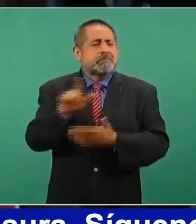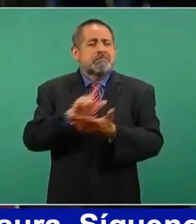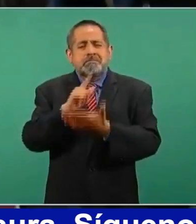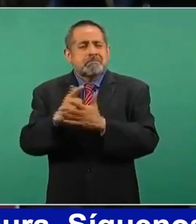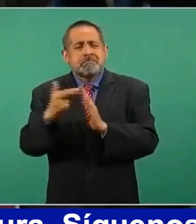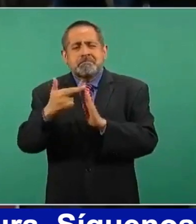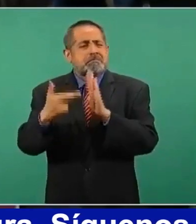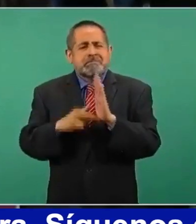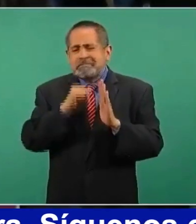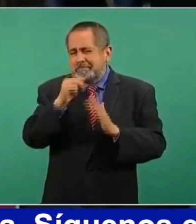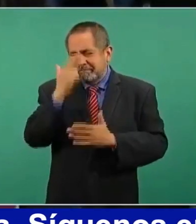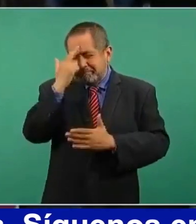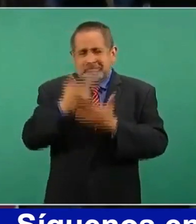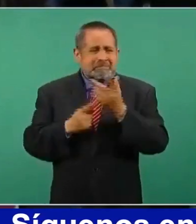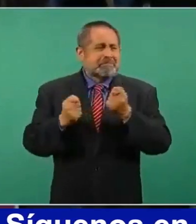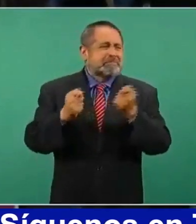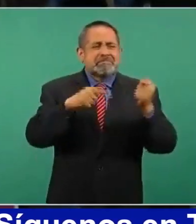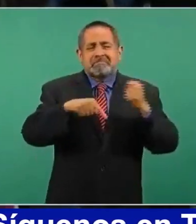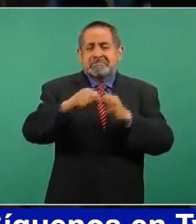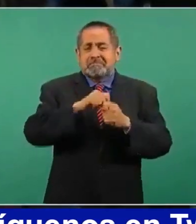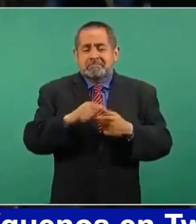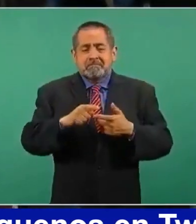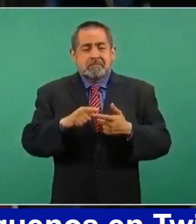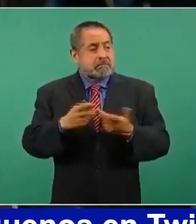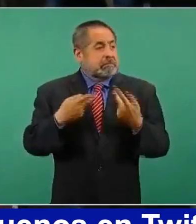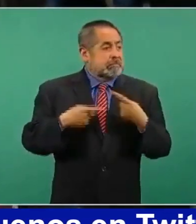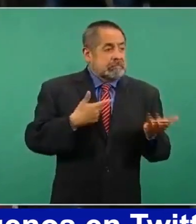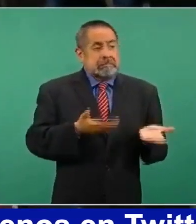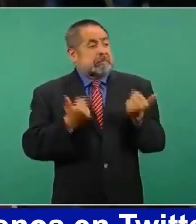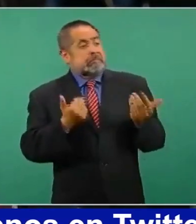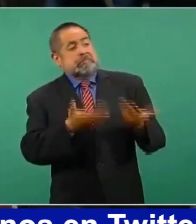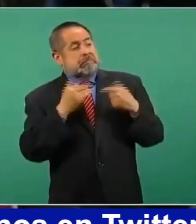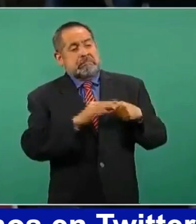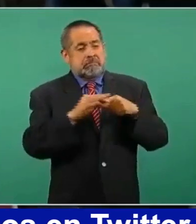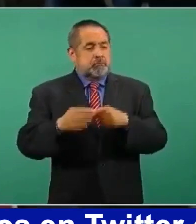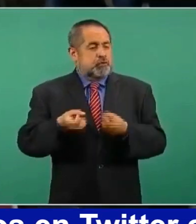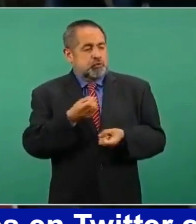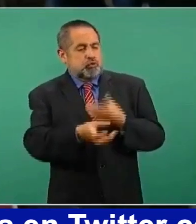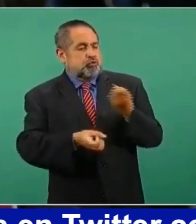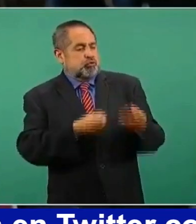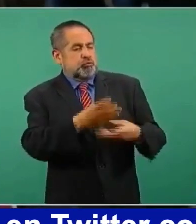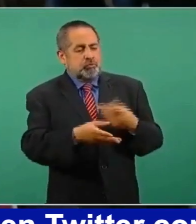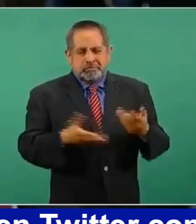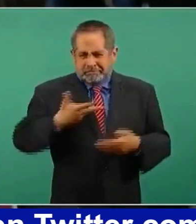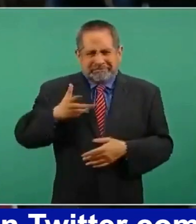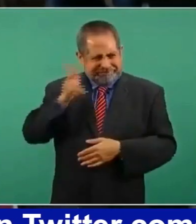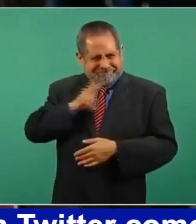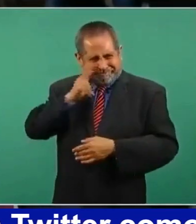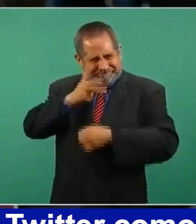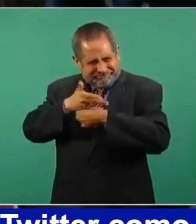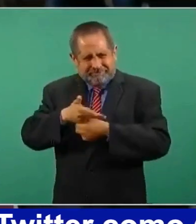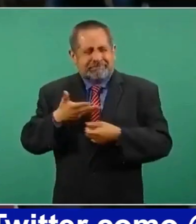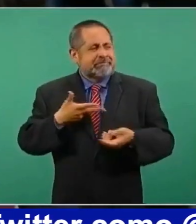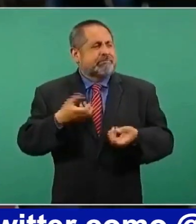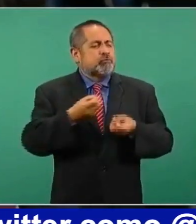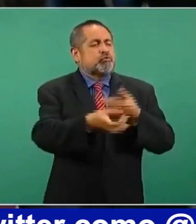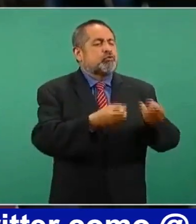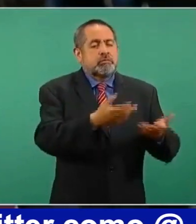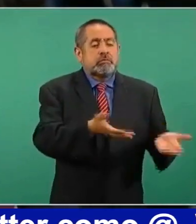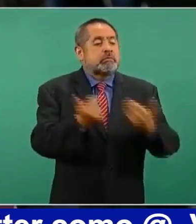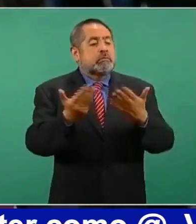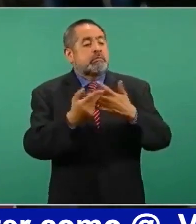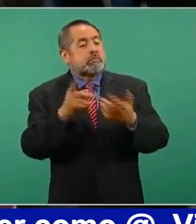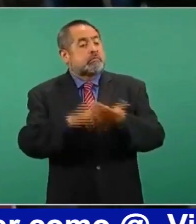y exponiendo a la gente. Tenemos pruebas de cómo los acarrearon, les dieron despensa, incluso a funcionarios municipales y